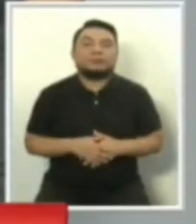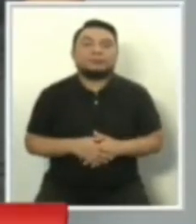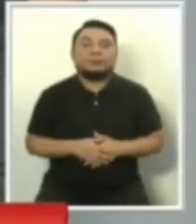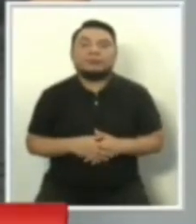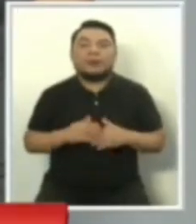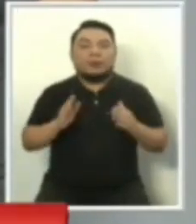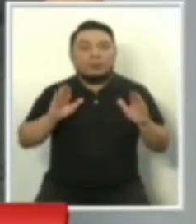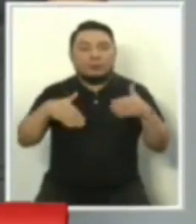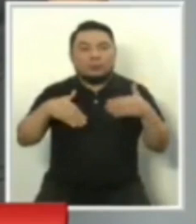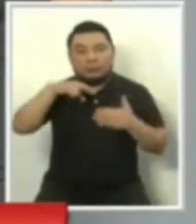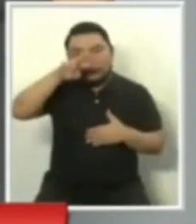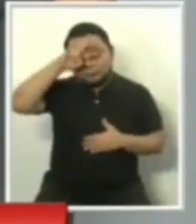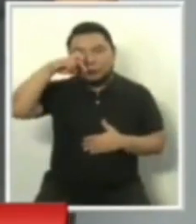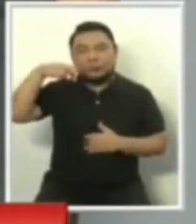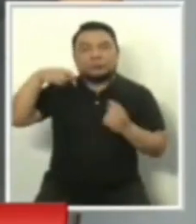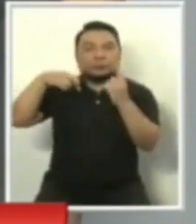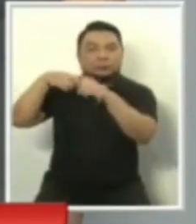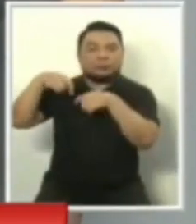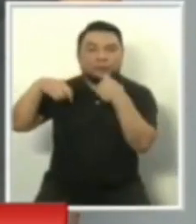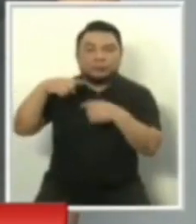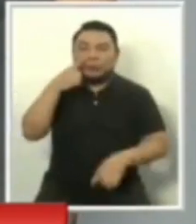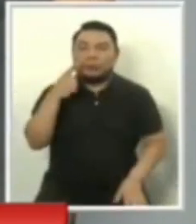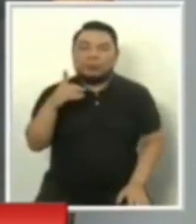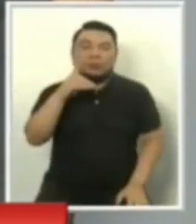Podemos Perú, Daniel Urresti.